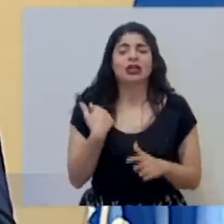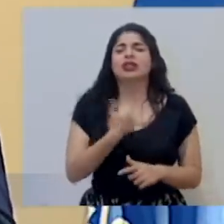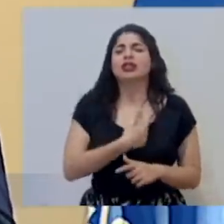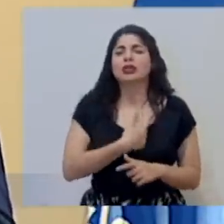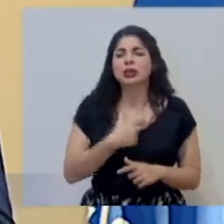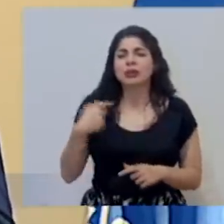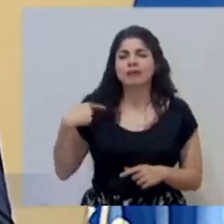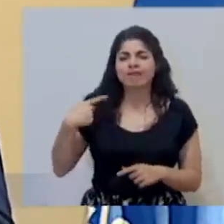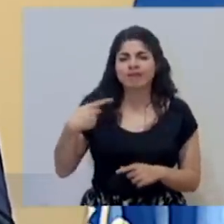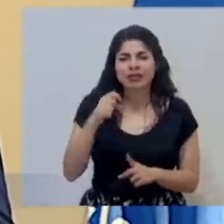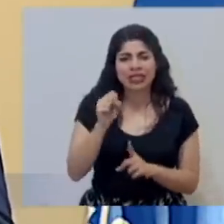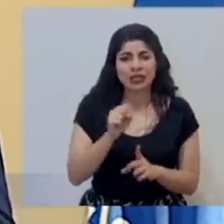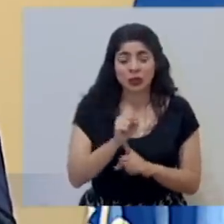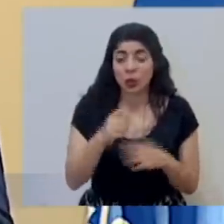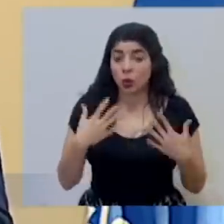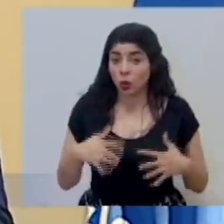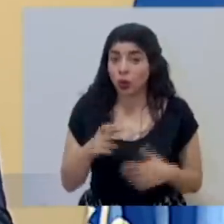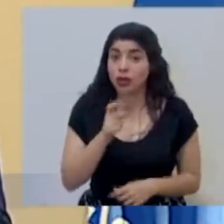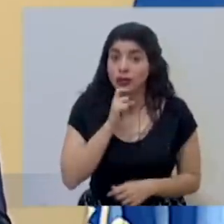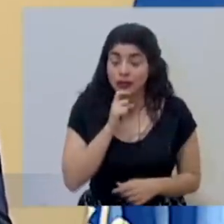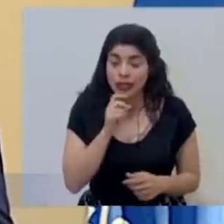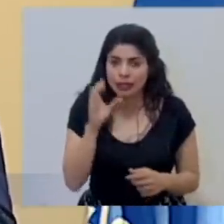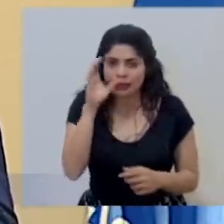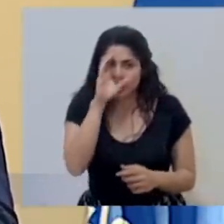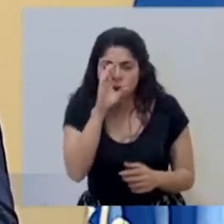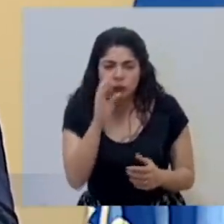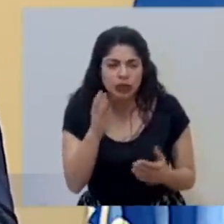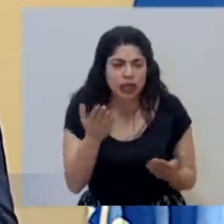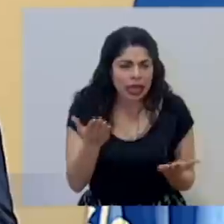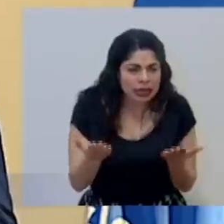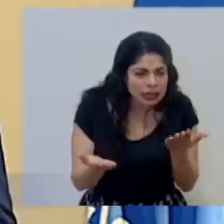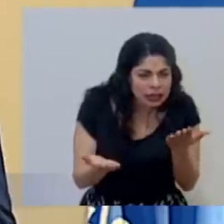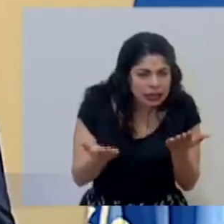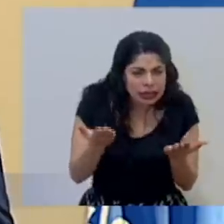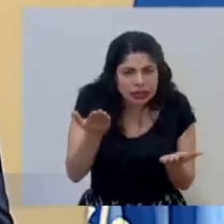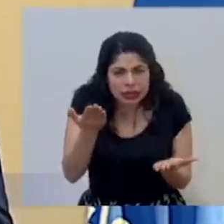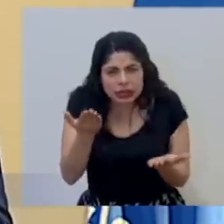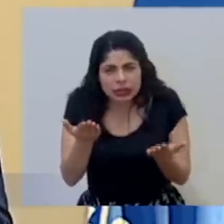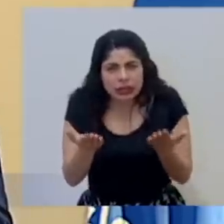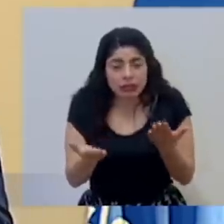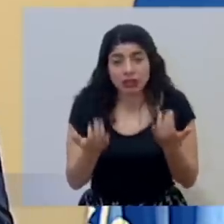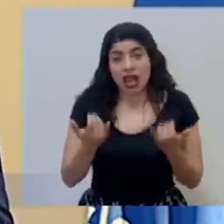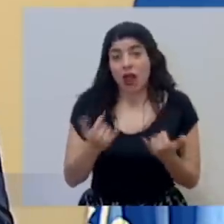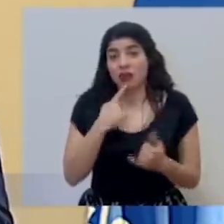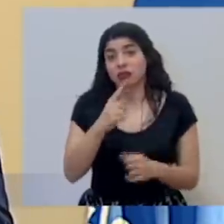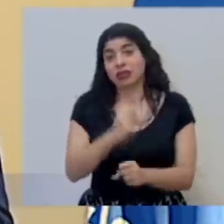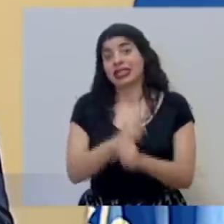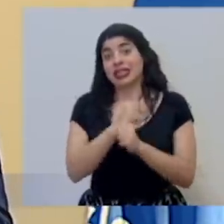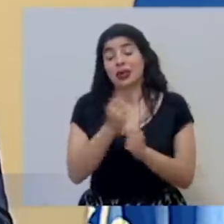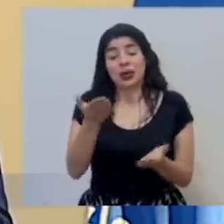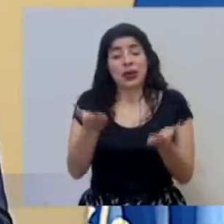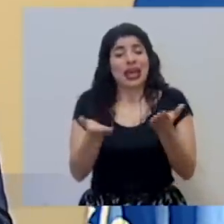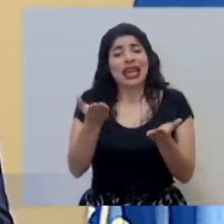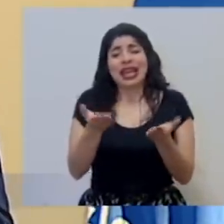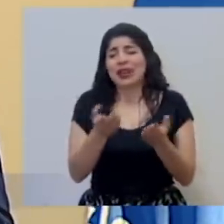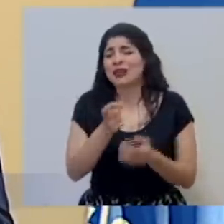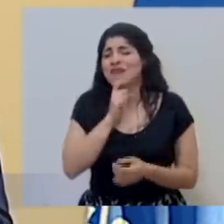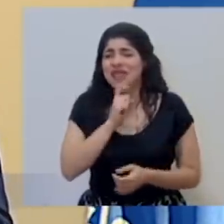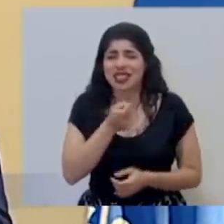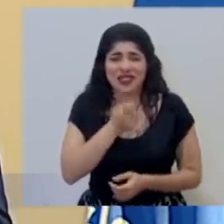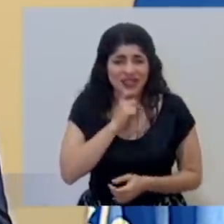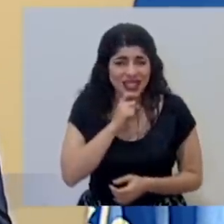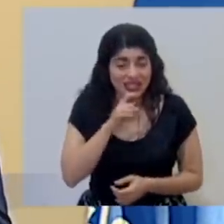situación tan difícil tratando de buscar el equilibrio que en este momento les aseguro que el equilibrio es muy muy difícil